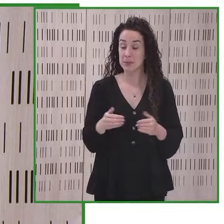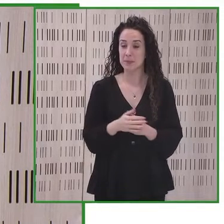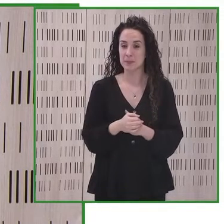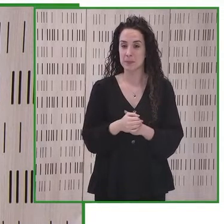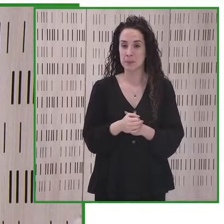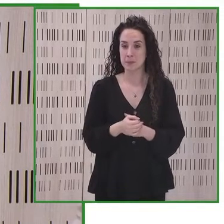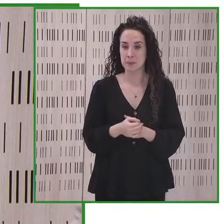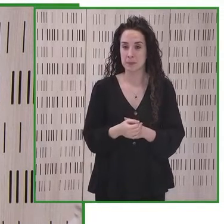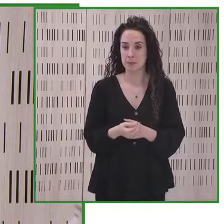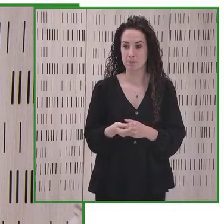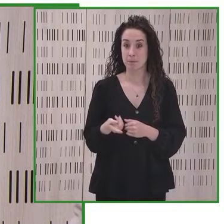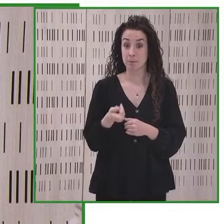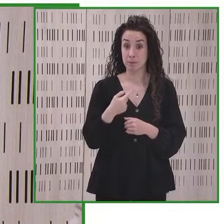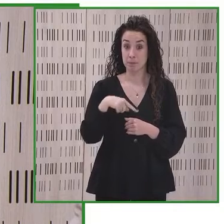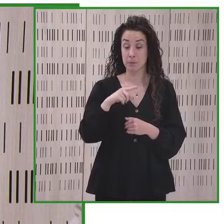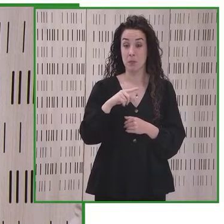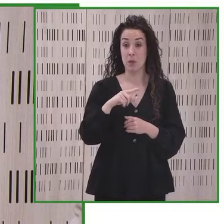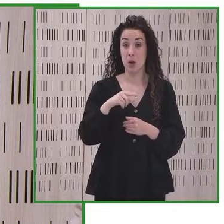ESEL,